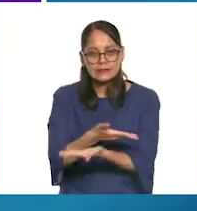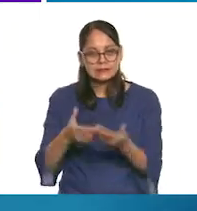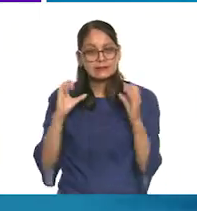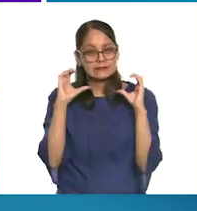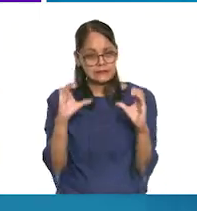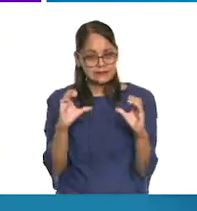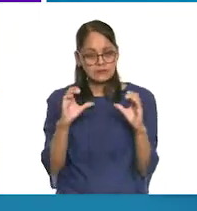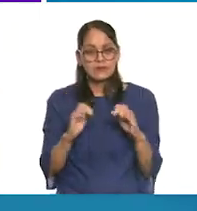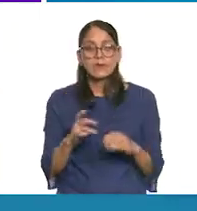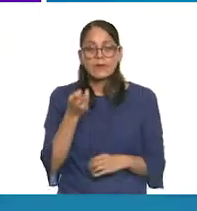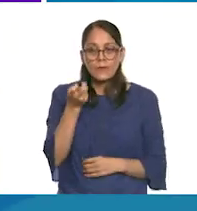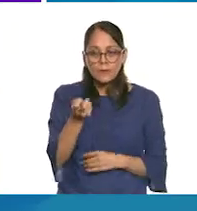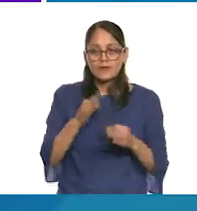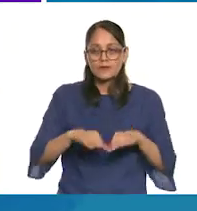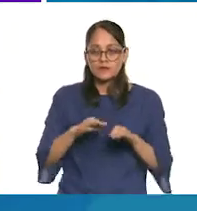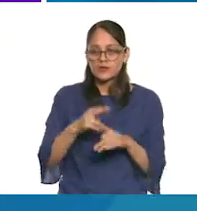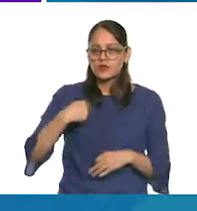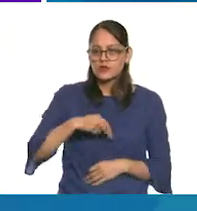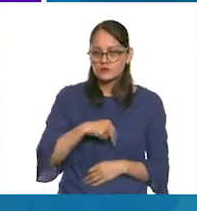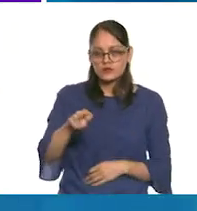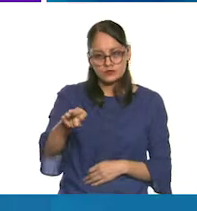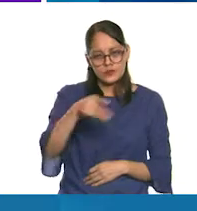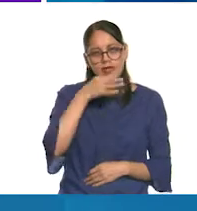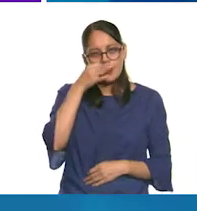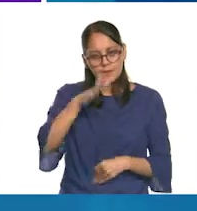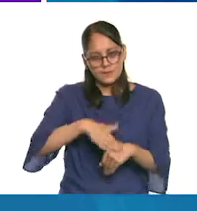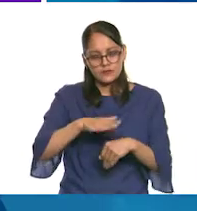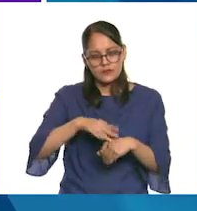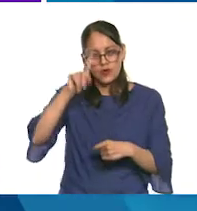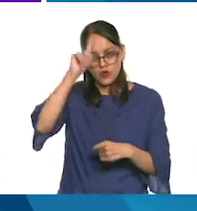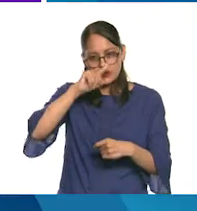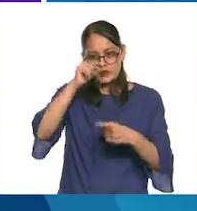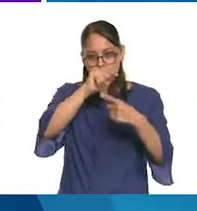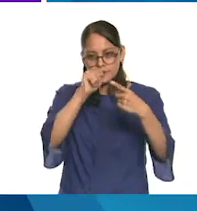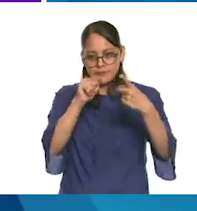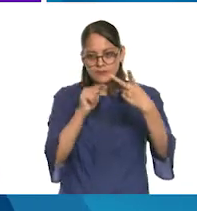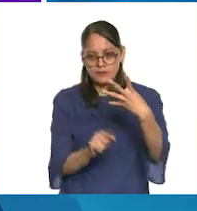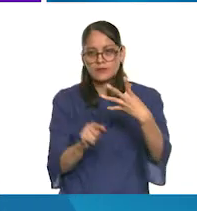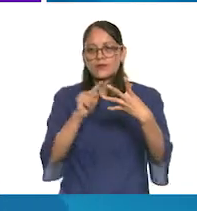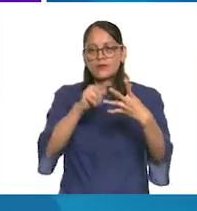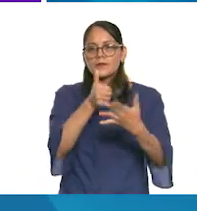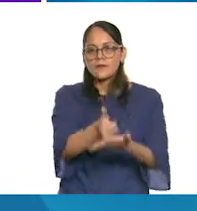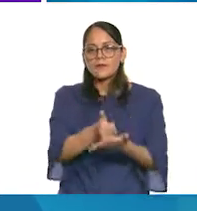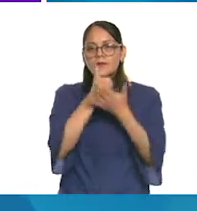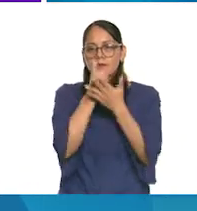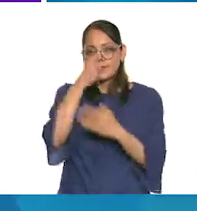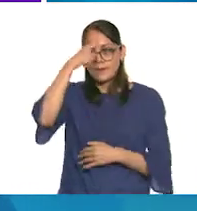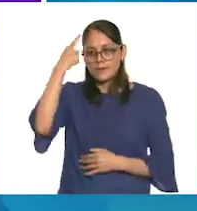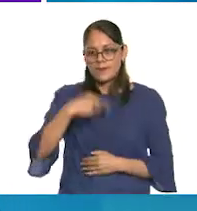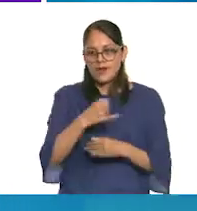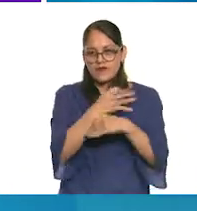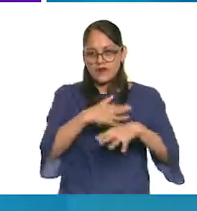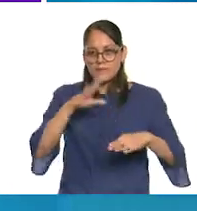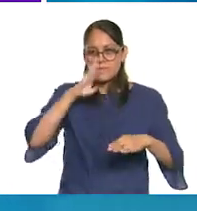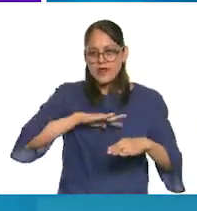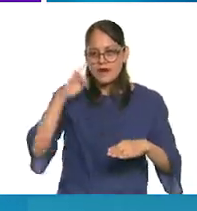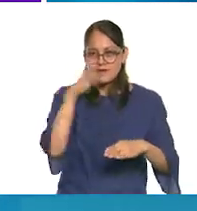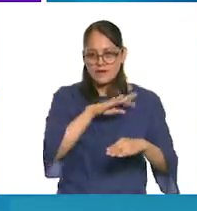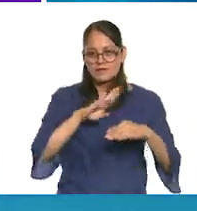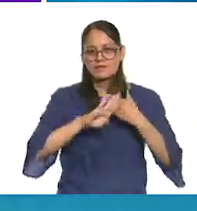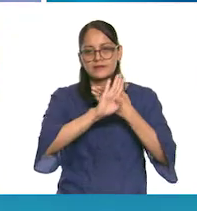Es por ello que te invitamos a tomar en cuenta las siguientes recomendaciones que nos ayudarán a combatir la desinformación.